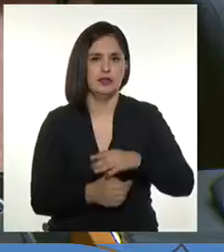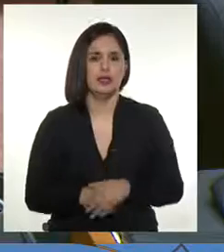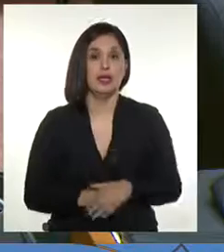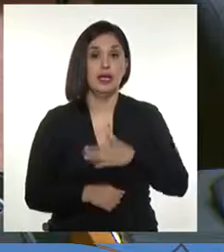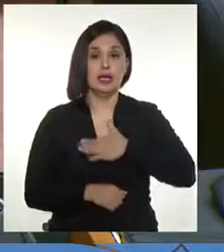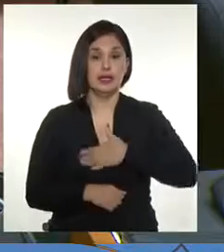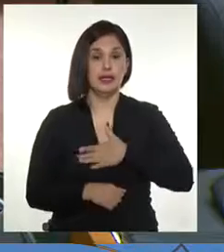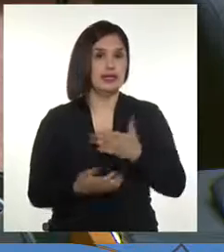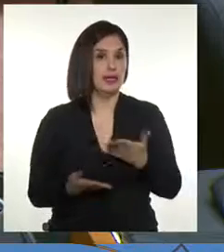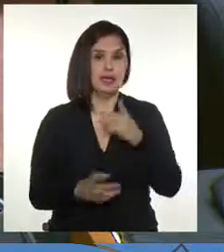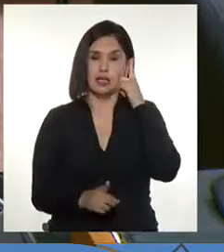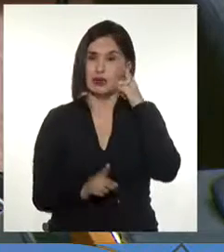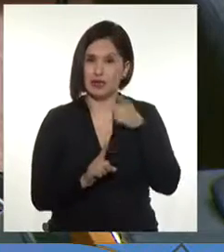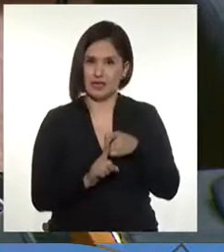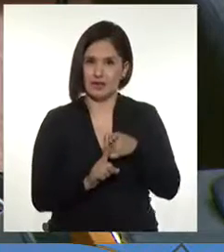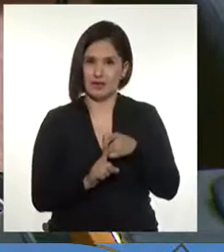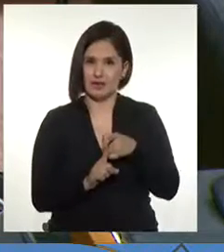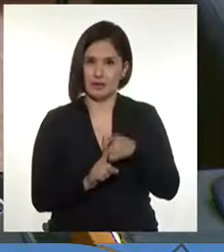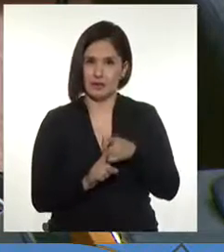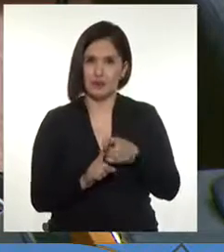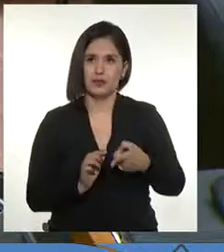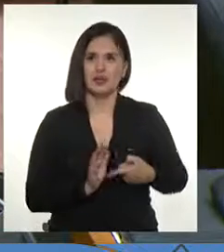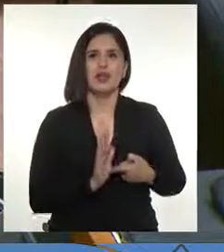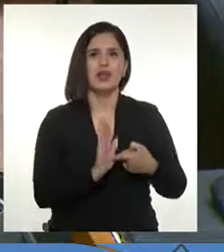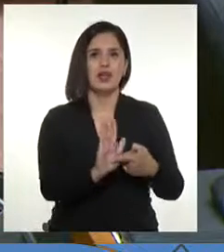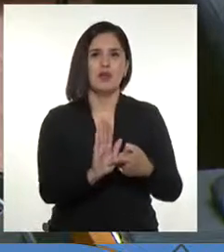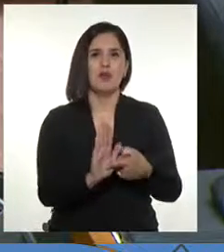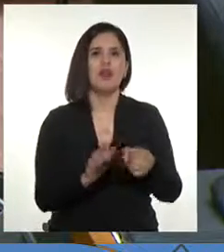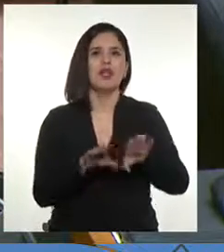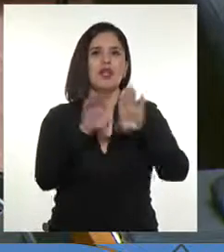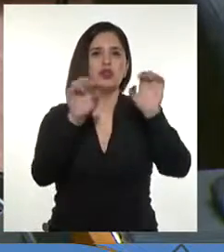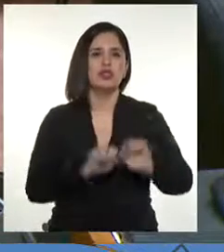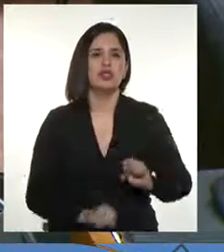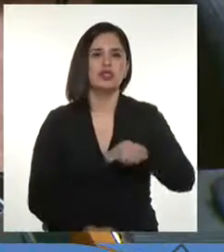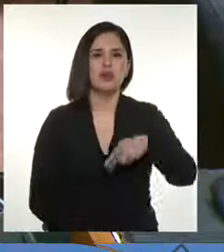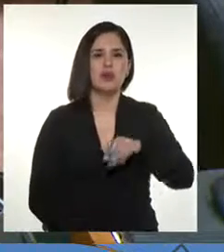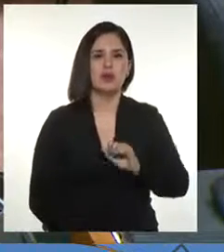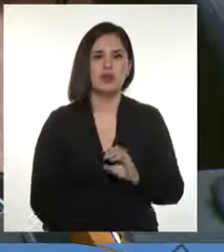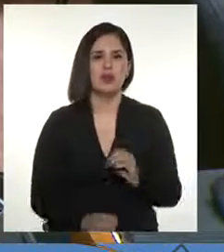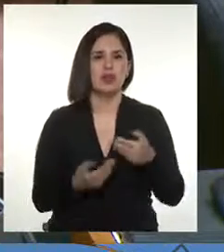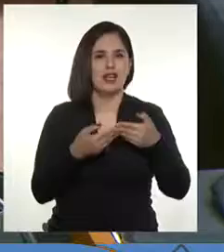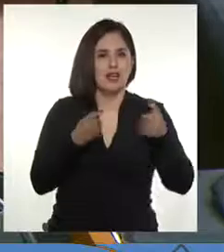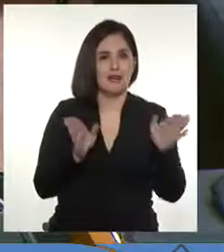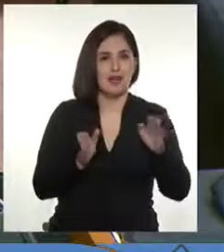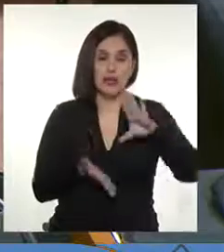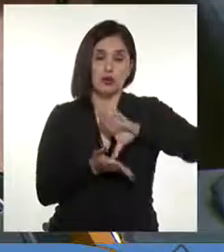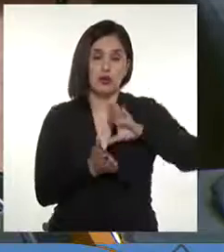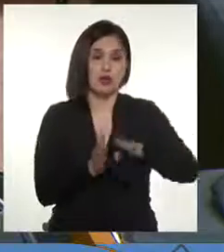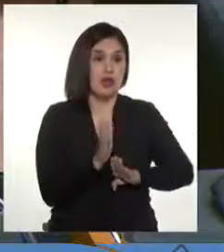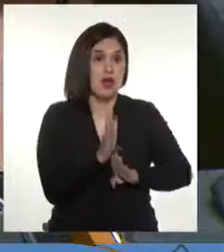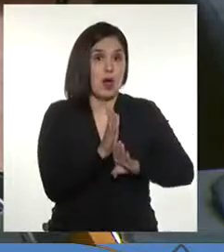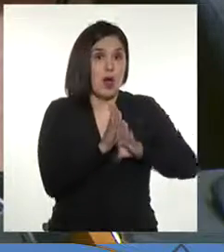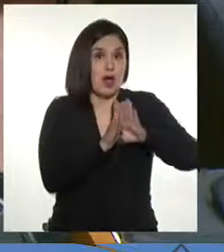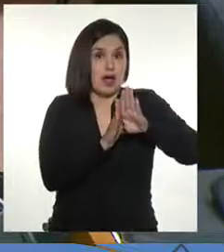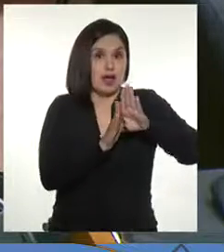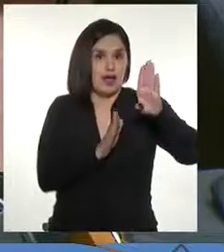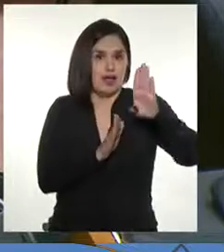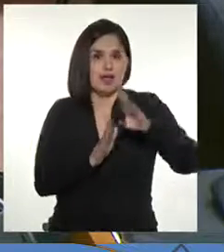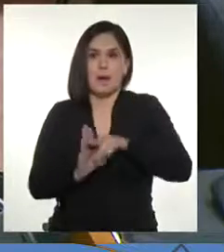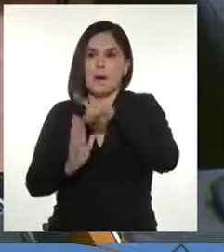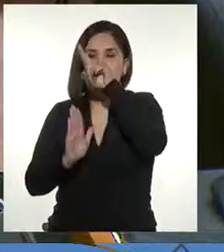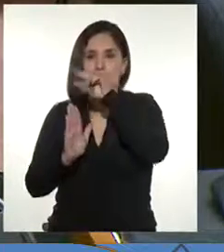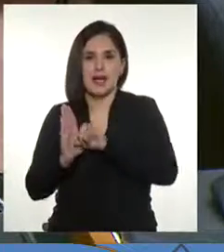contrarreforma, dar la típica señal neoliberal que los países crecen rebajando impuestos por quienes